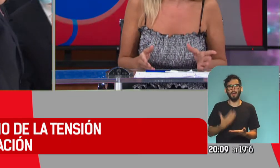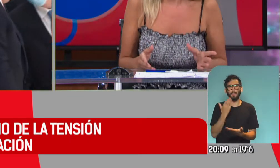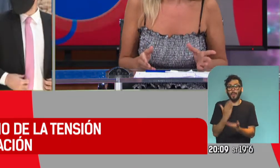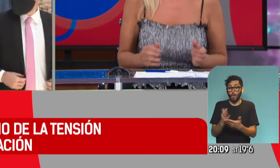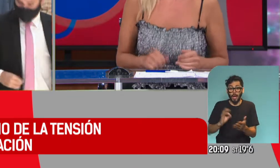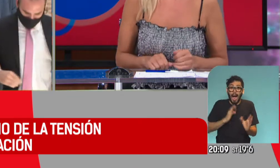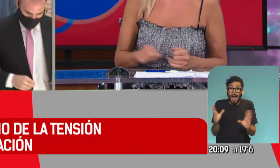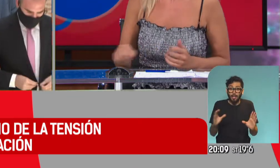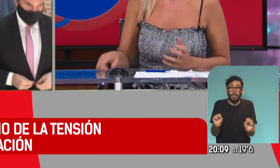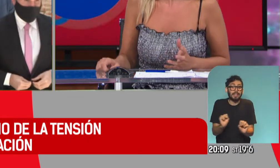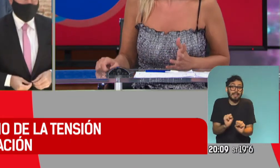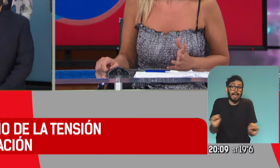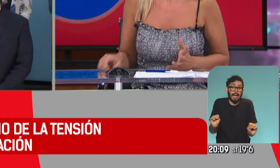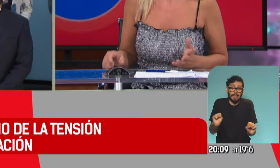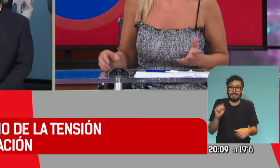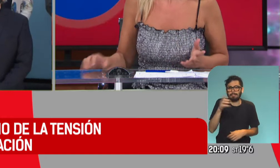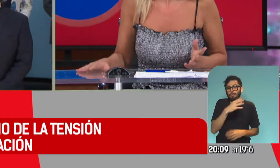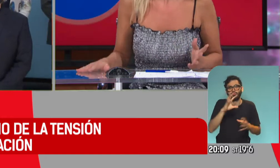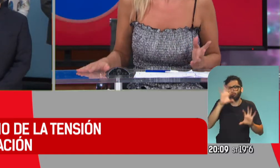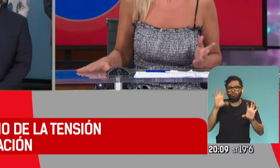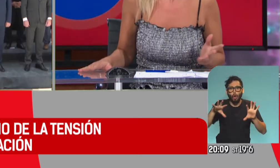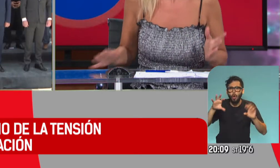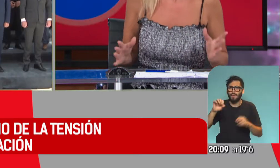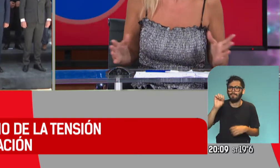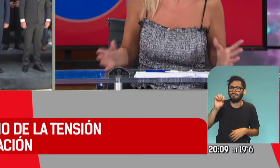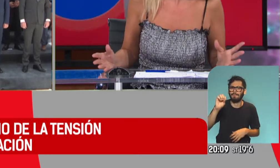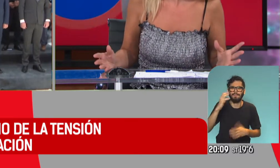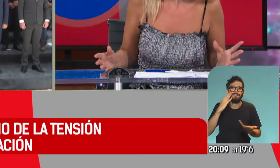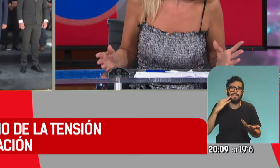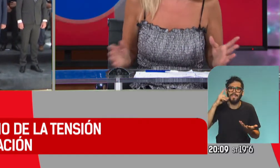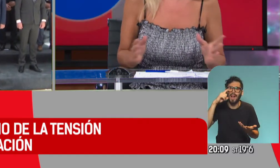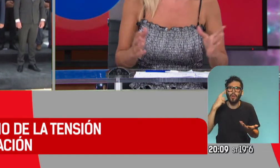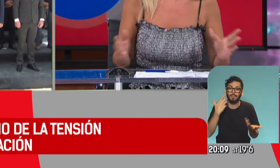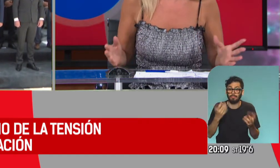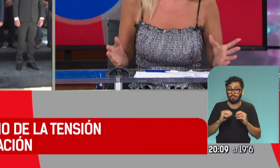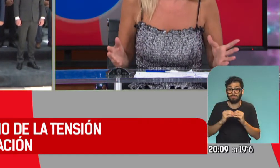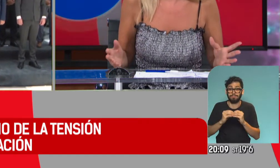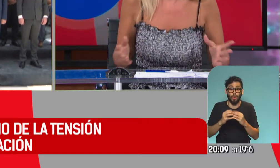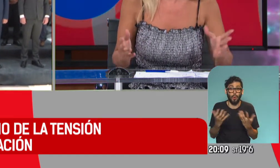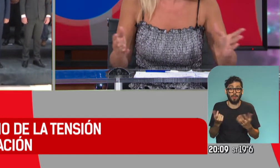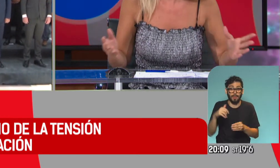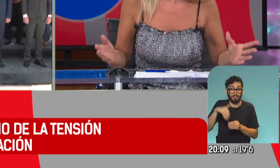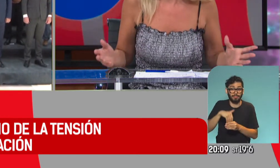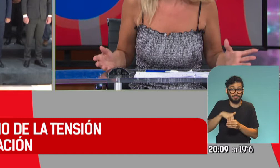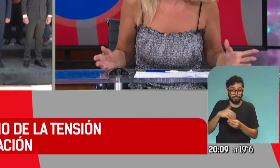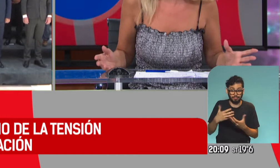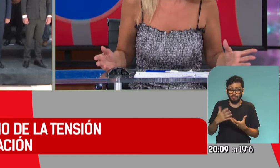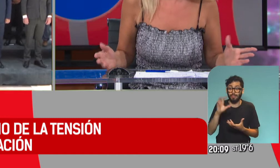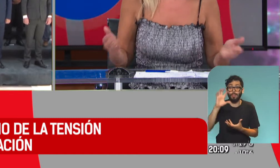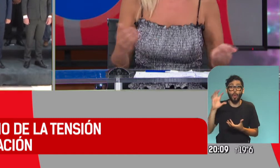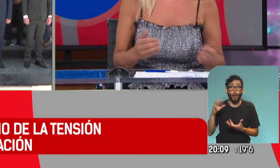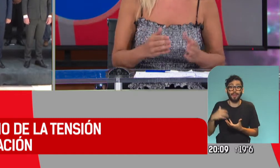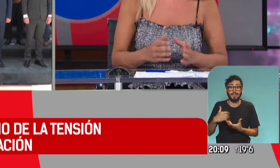un año de crisis, le tocaron la puerta a Alberto Fernández. Y dijeron, bueno, estamos teniendo problemas con las arcas, los recursos en nuestras